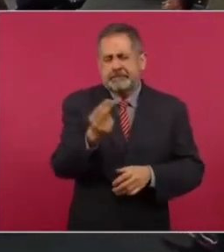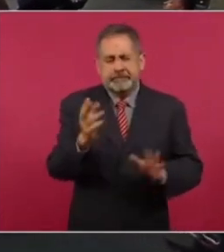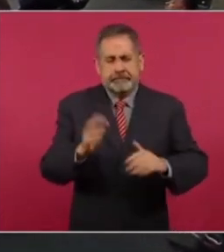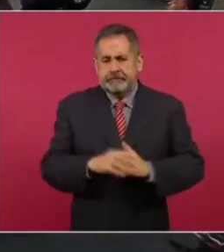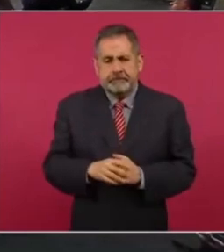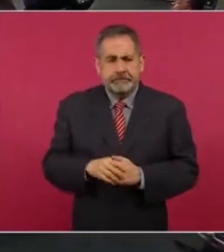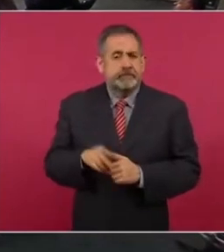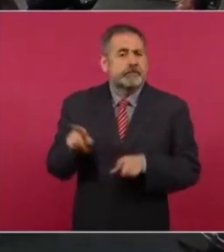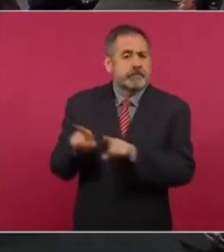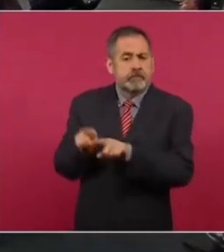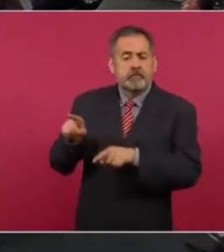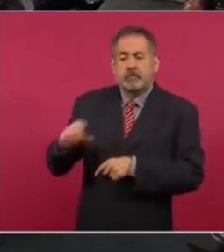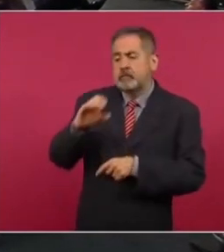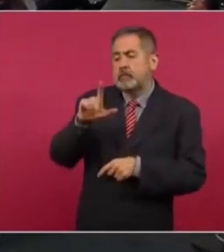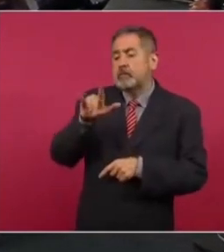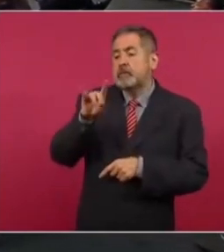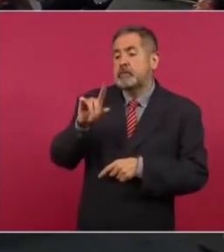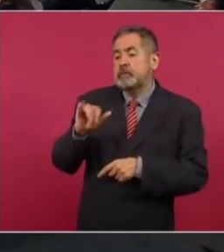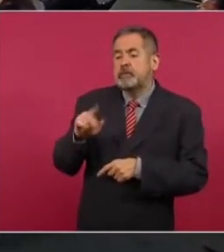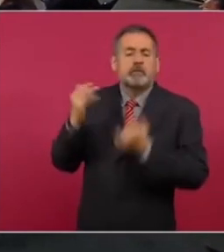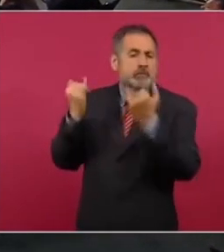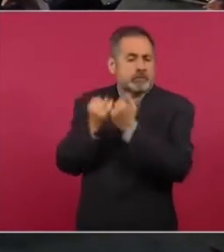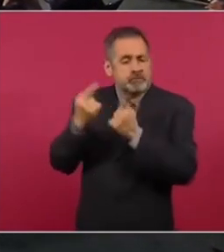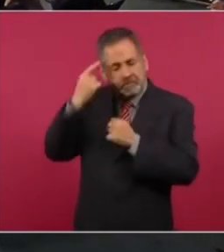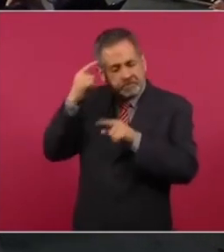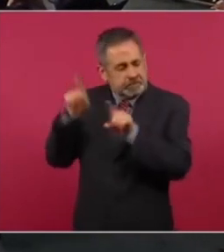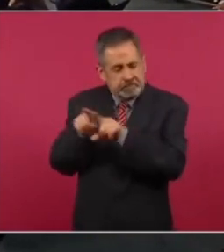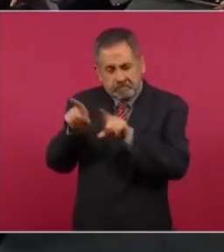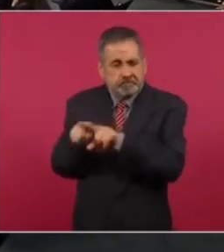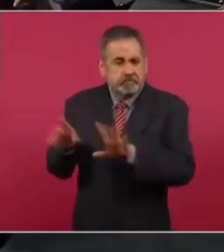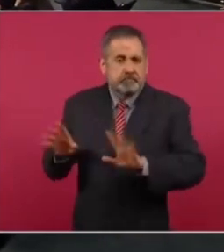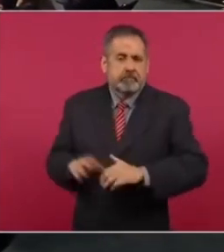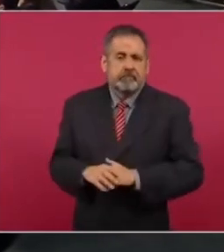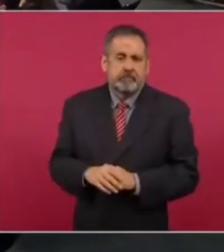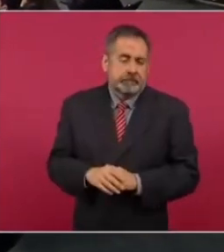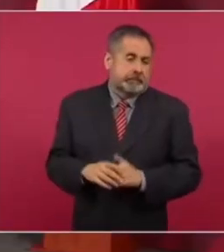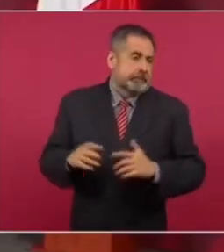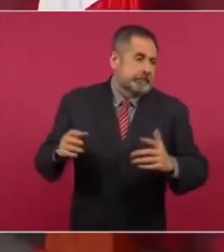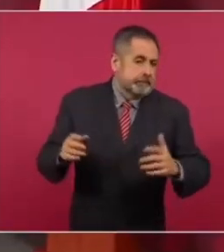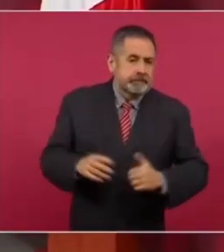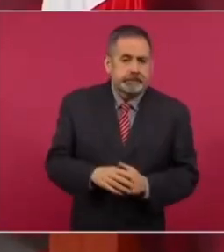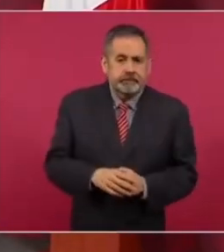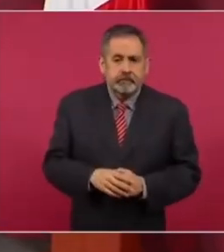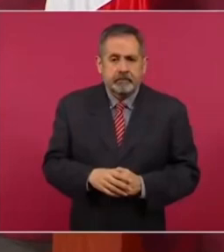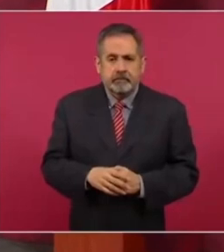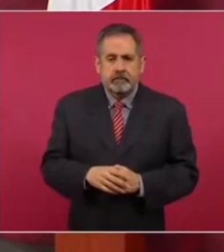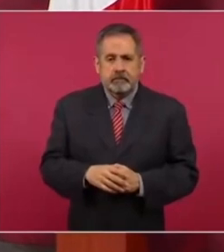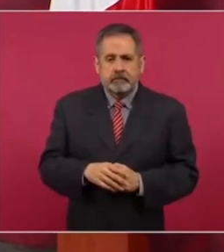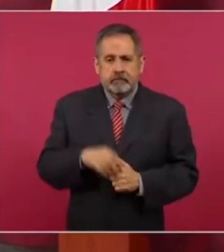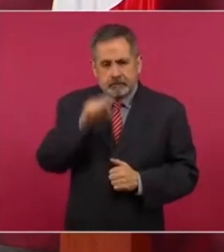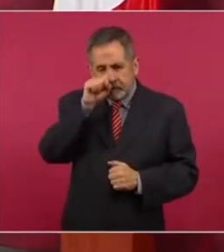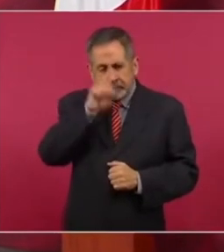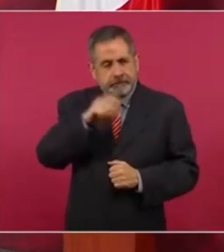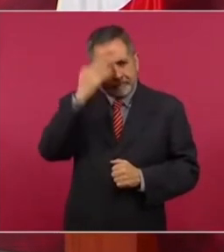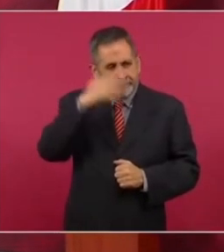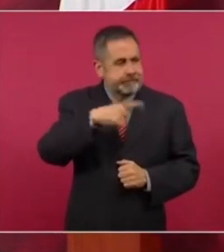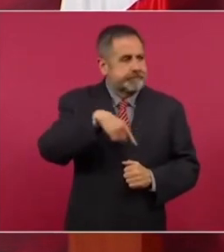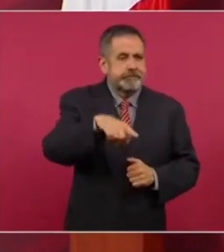Claudia tiene el mismo pensamiento nada más que como ya estamos en temporada